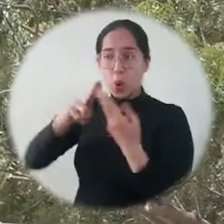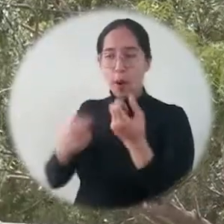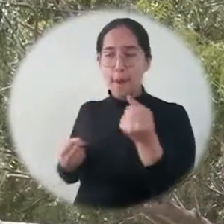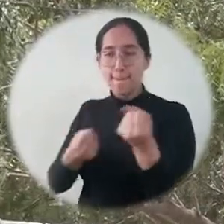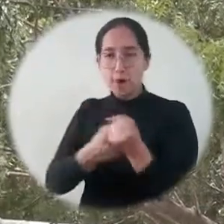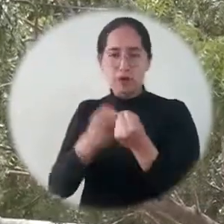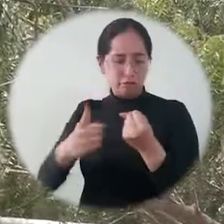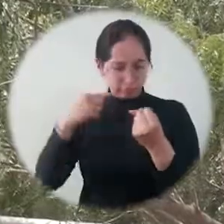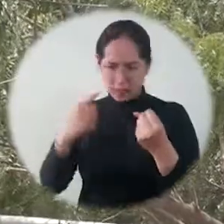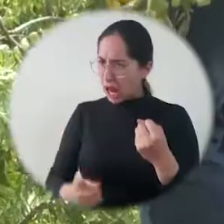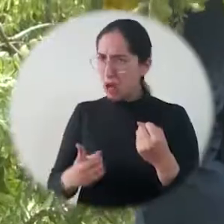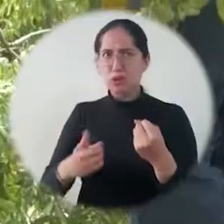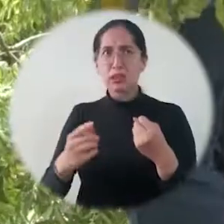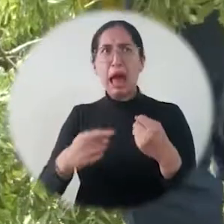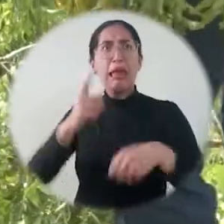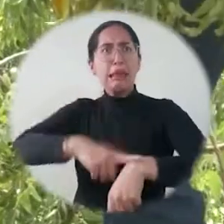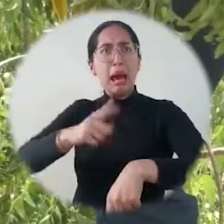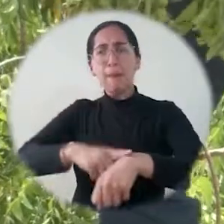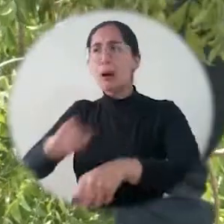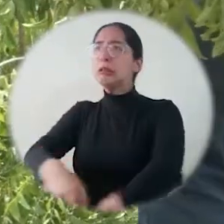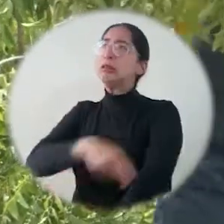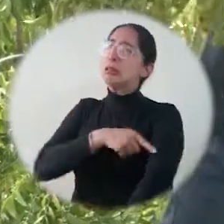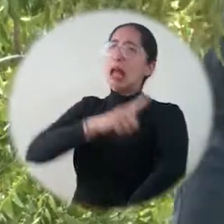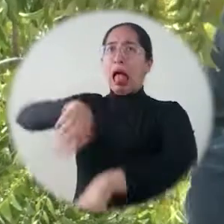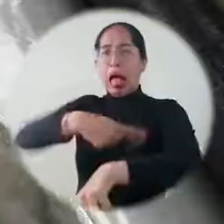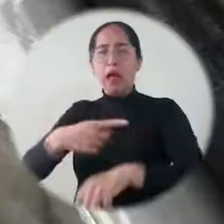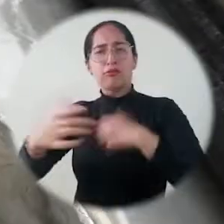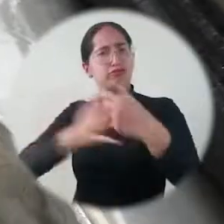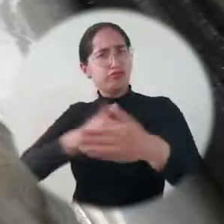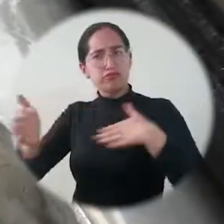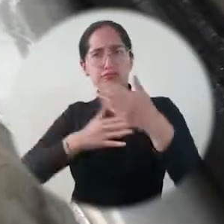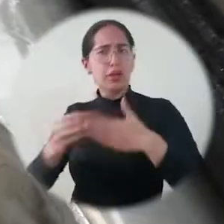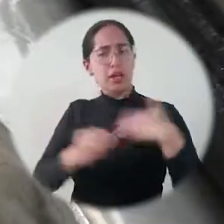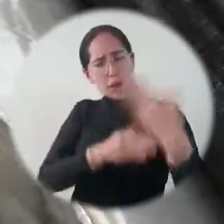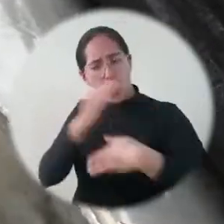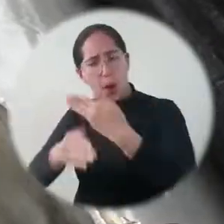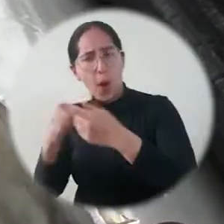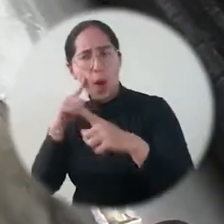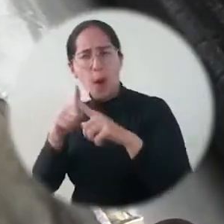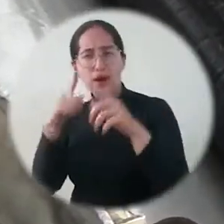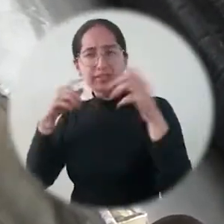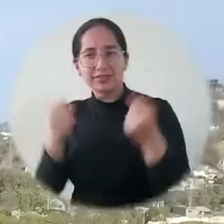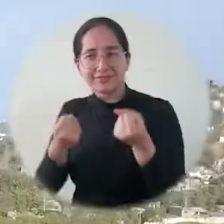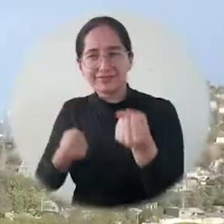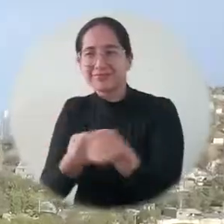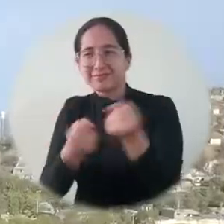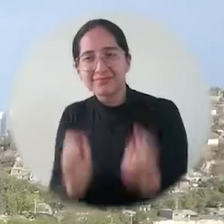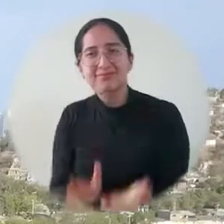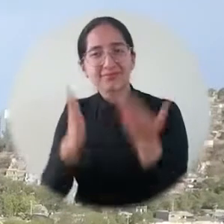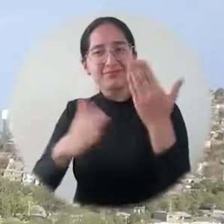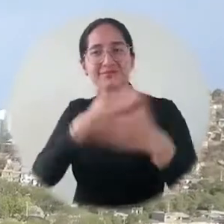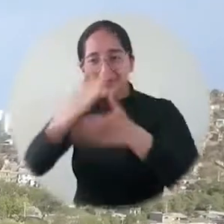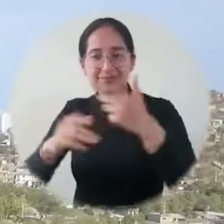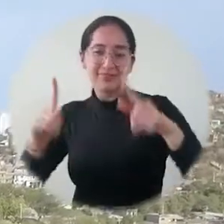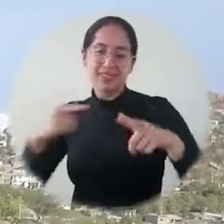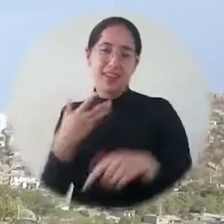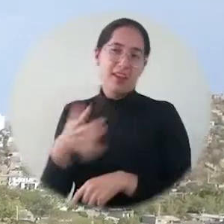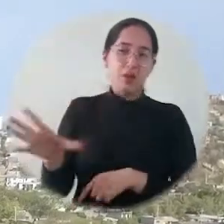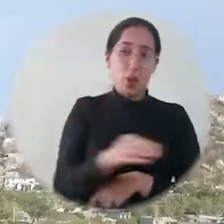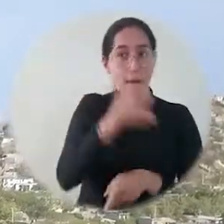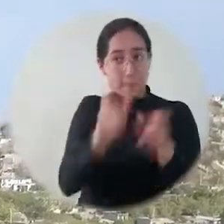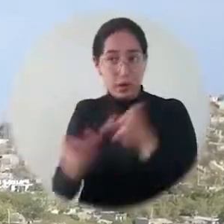tiempo que sea necesario en la entrega de este elemento vital para la vida de todos los samarios